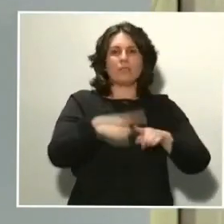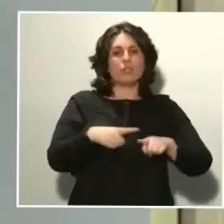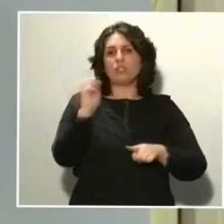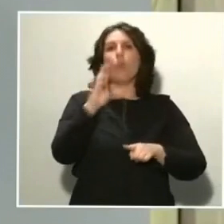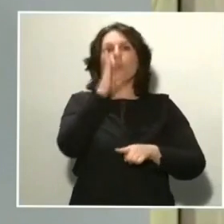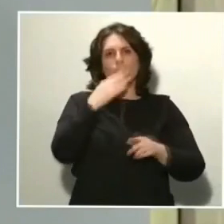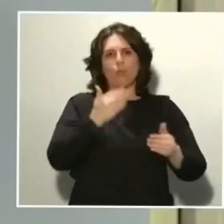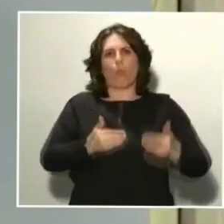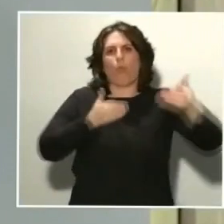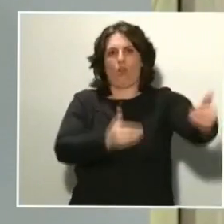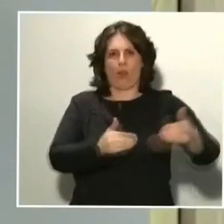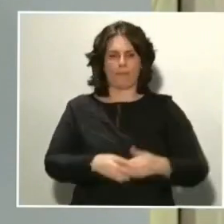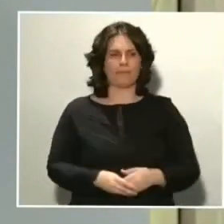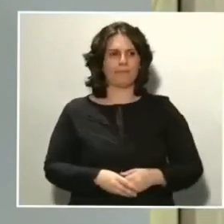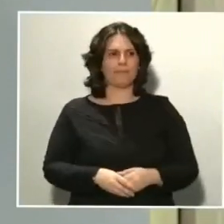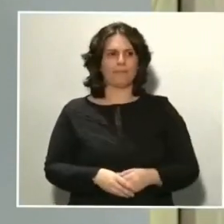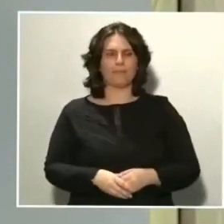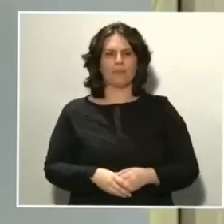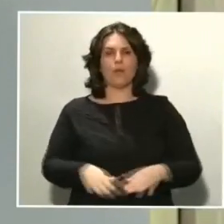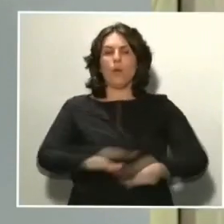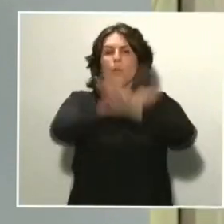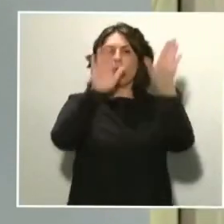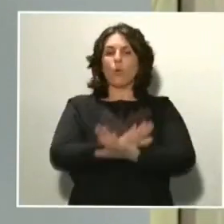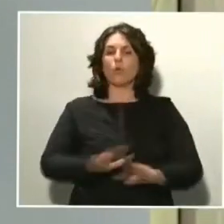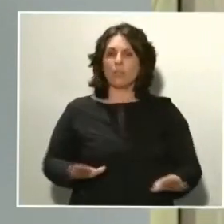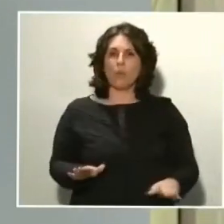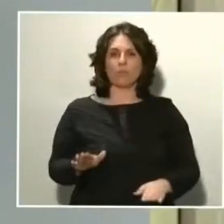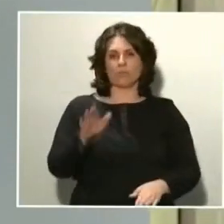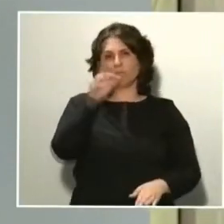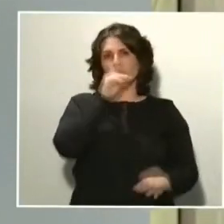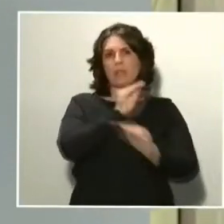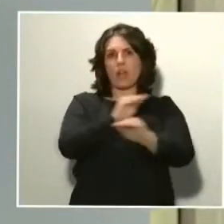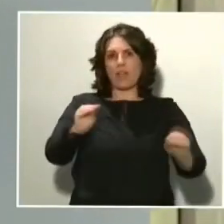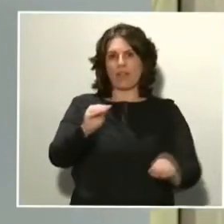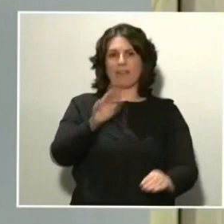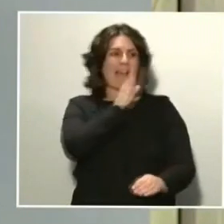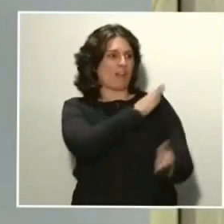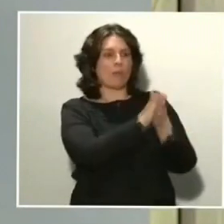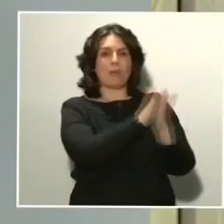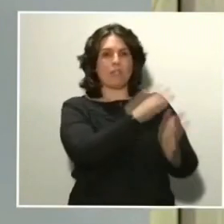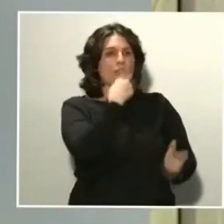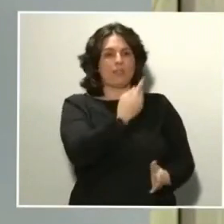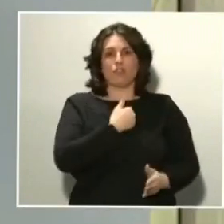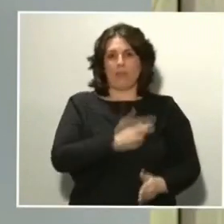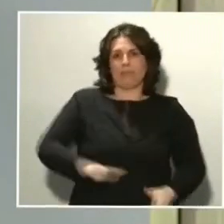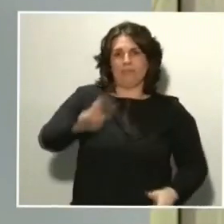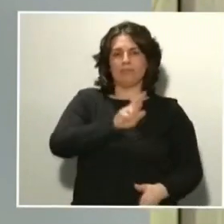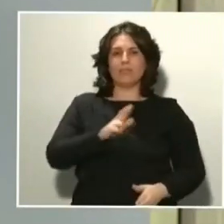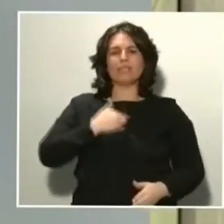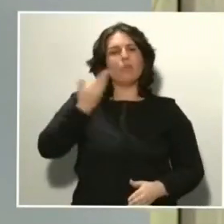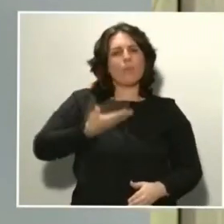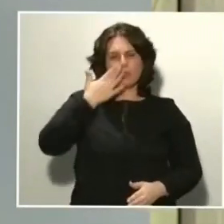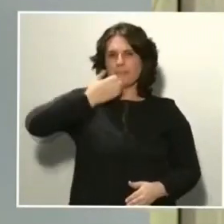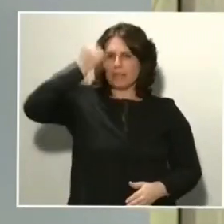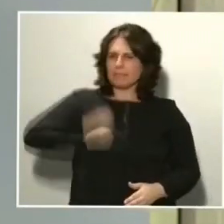Y, por último, recordar lo que ya han dicho mis compañeros. Es importante perseverar, es importante mantener